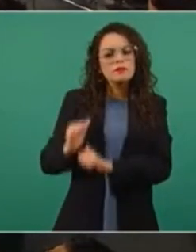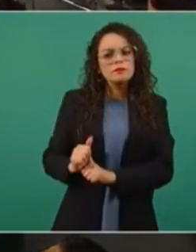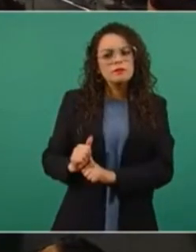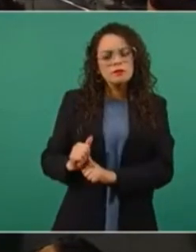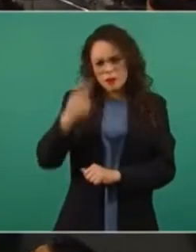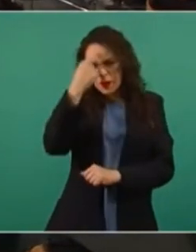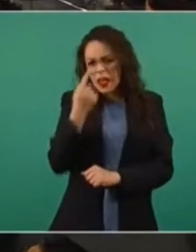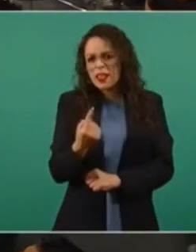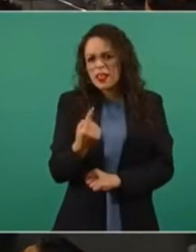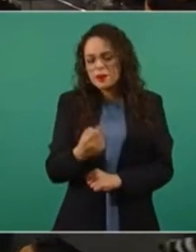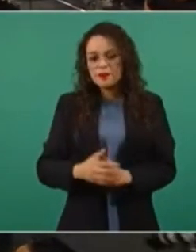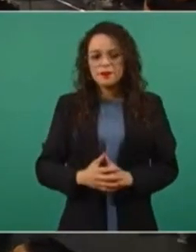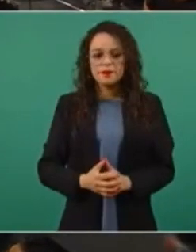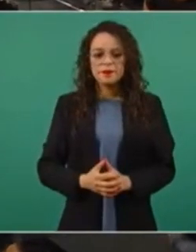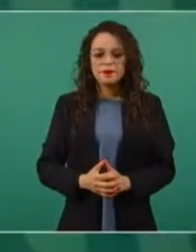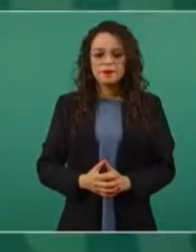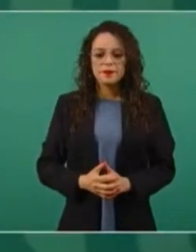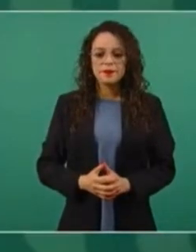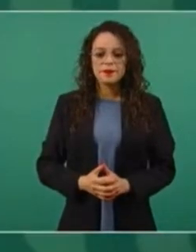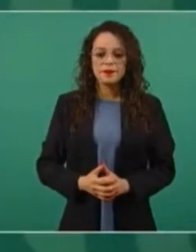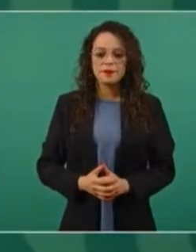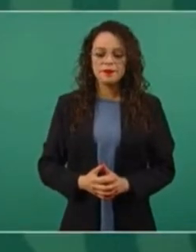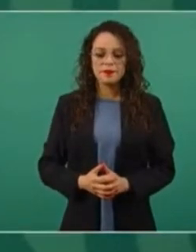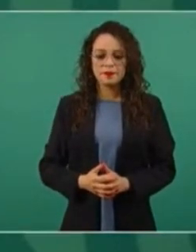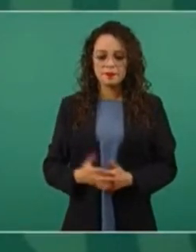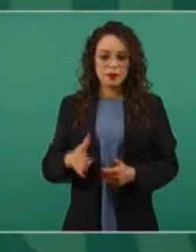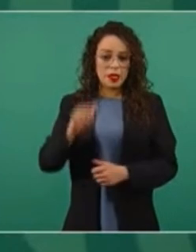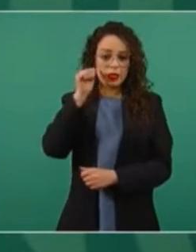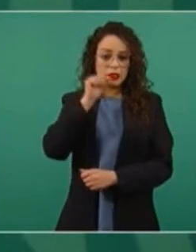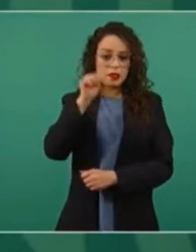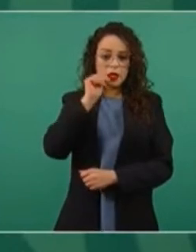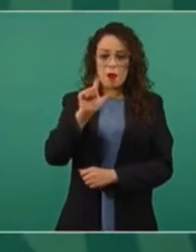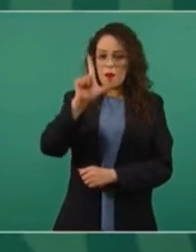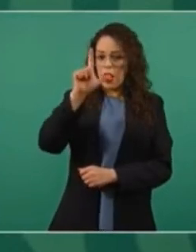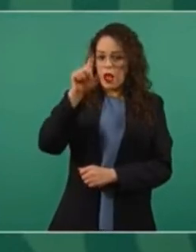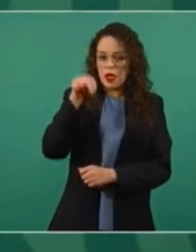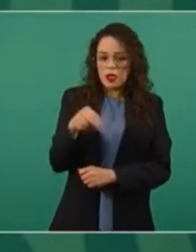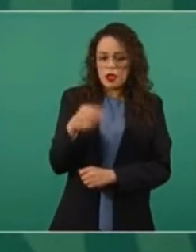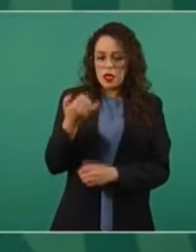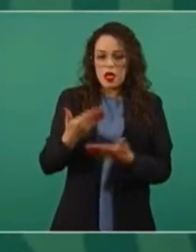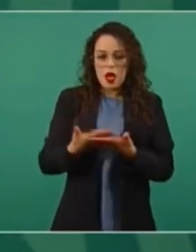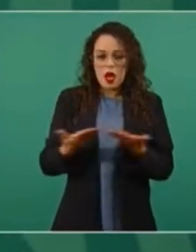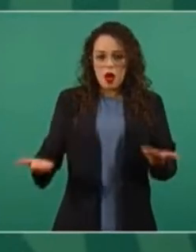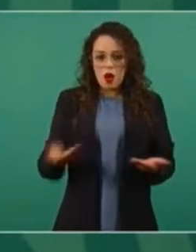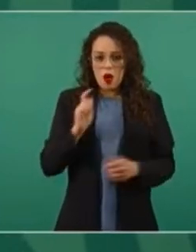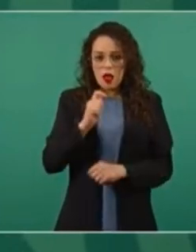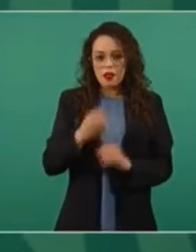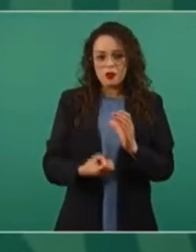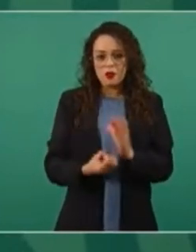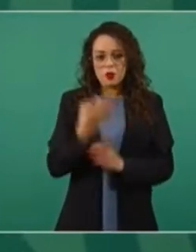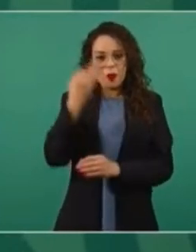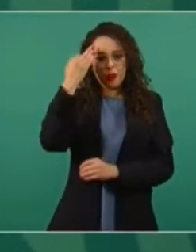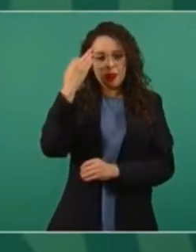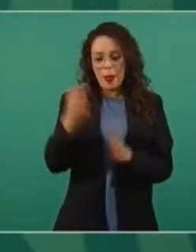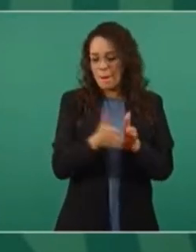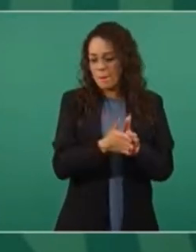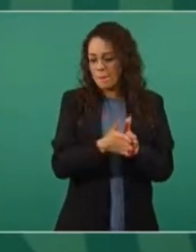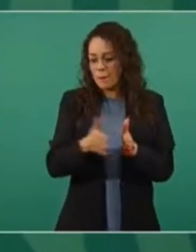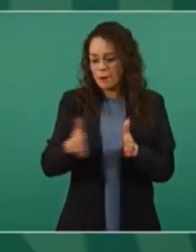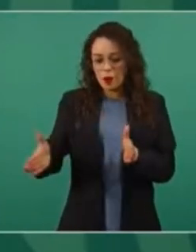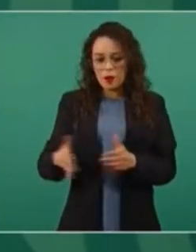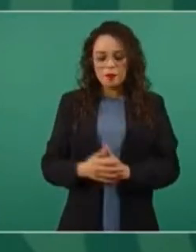pues siempre la Lotería Nacional, sobre todo en esta nueva etapa, pues sus